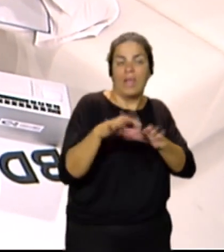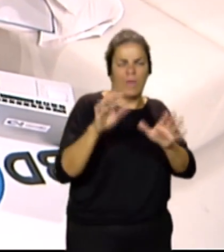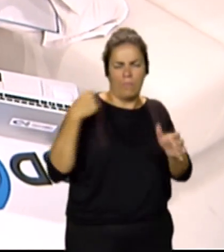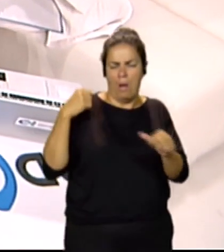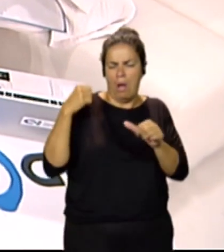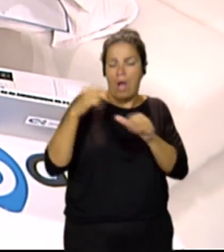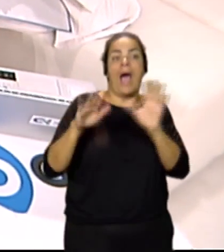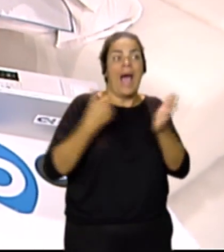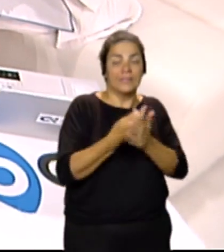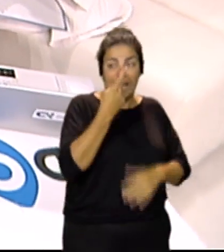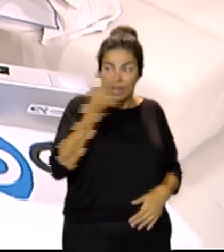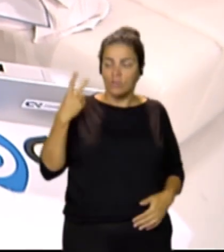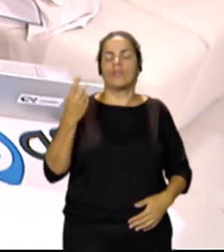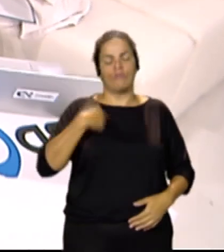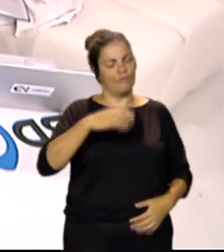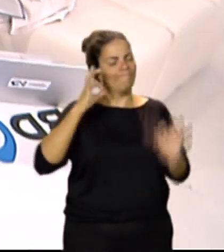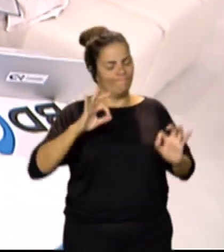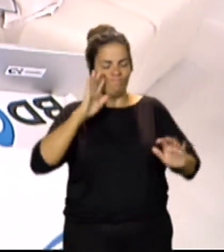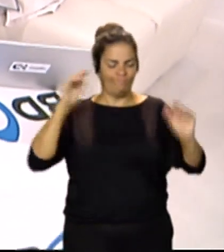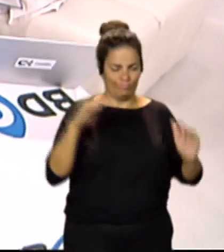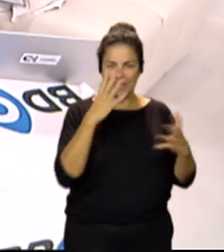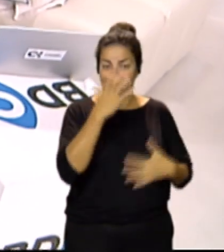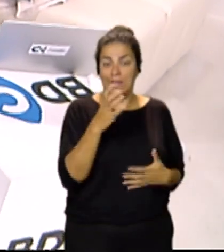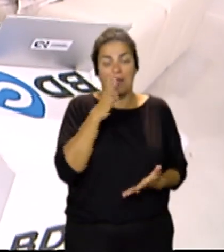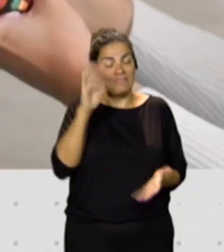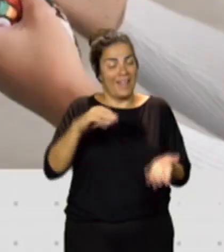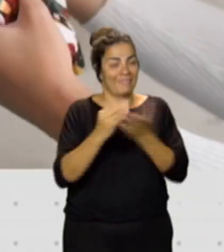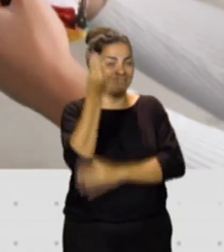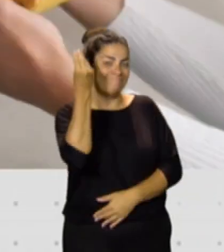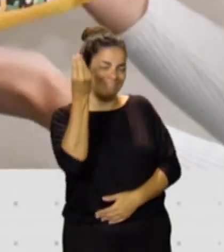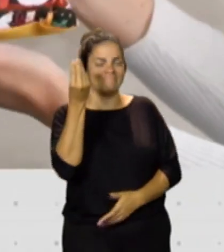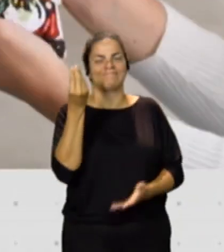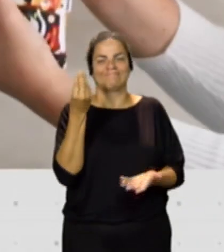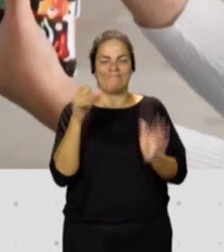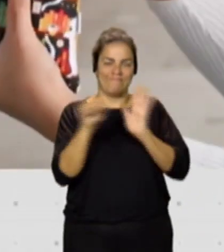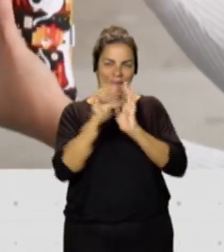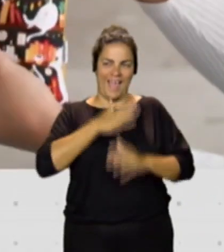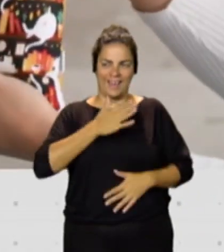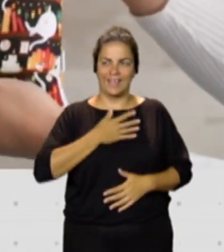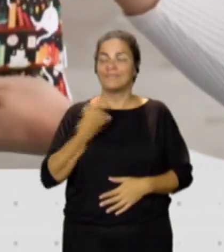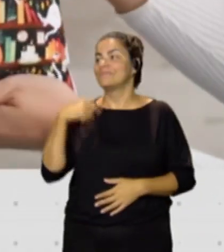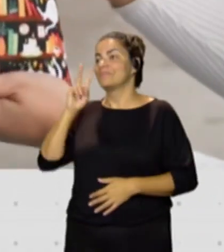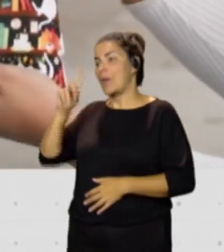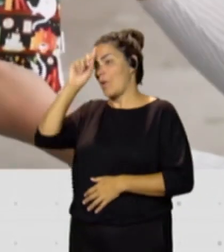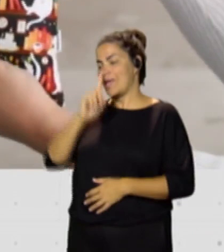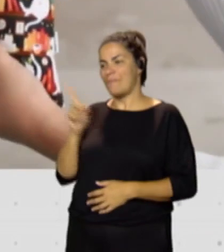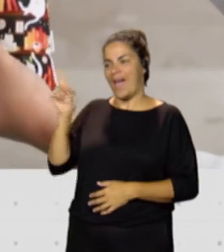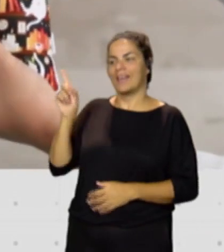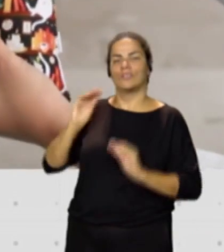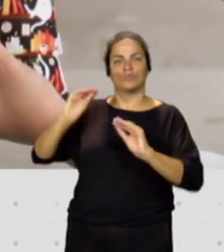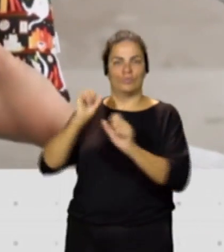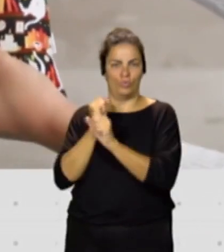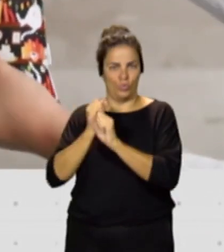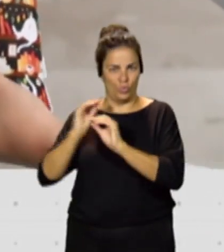me puse en serio y bueno, y aquí estoy como chimón, sacándola adelante. Creo que vamos a ver, mira, ahí tenemos imágenes de tu